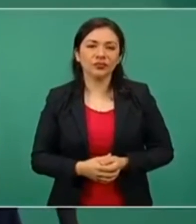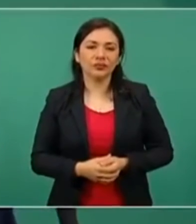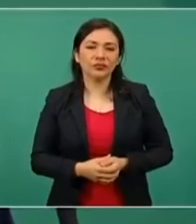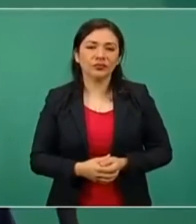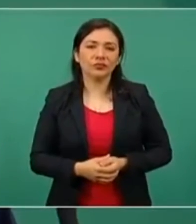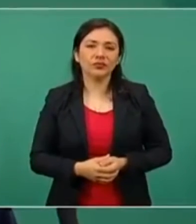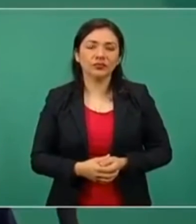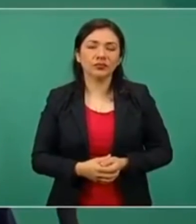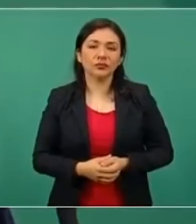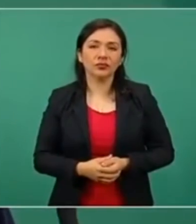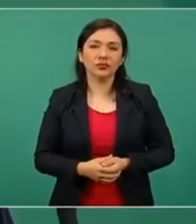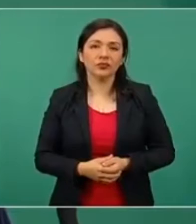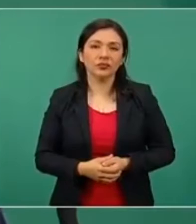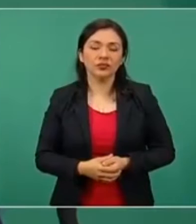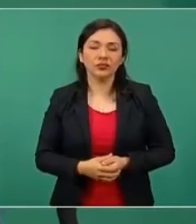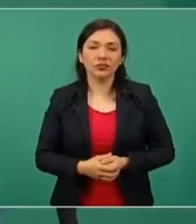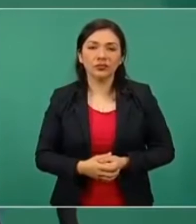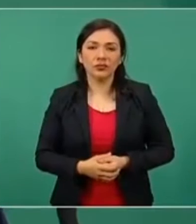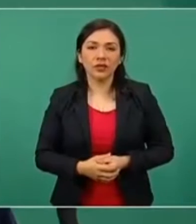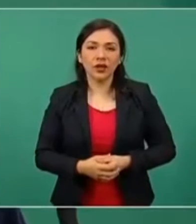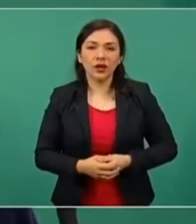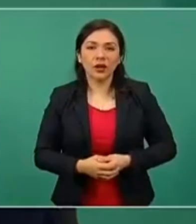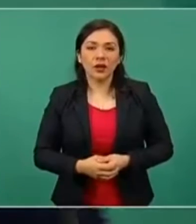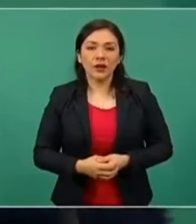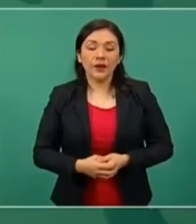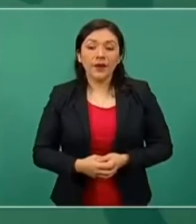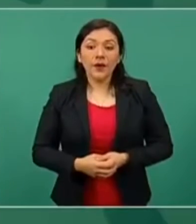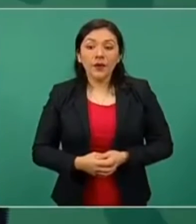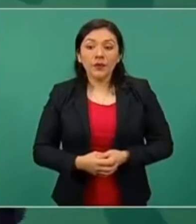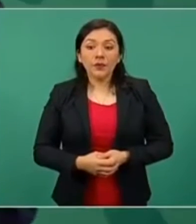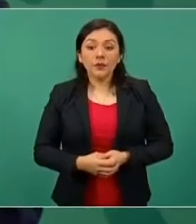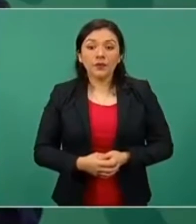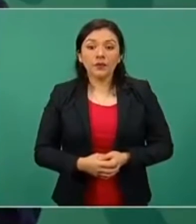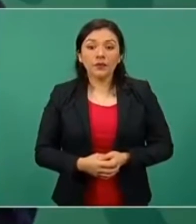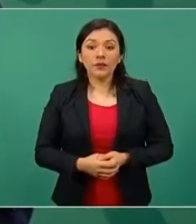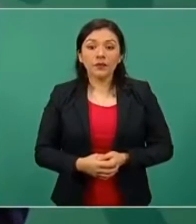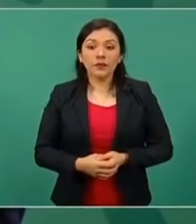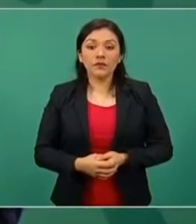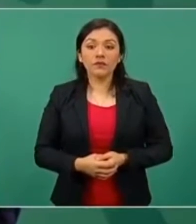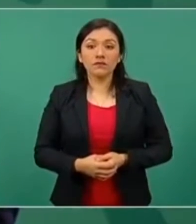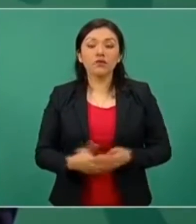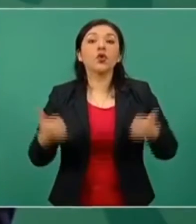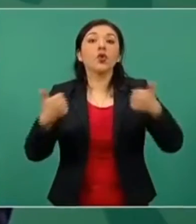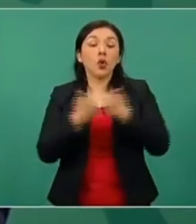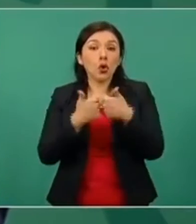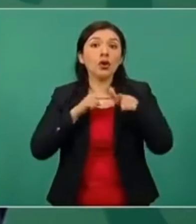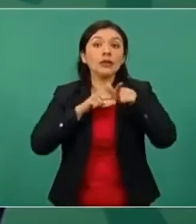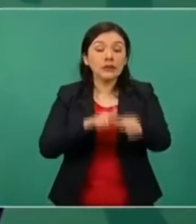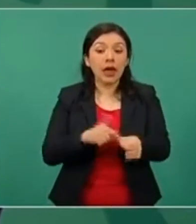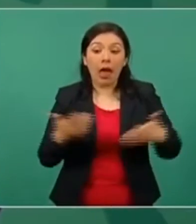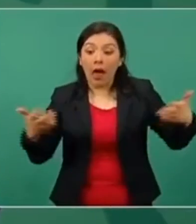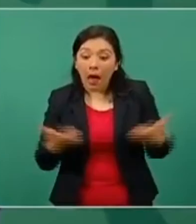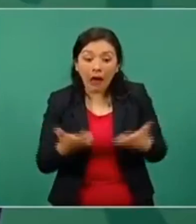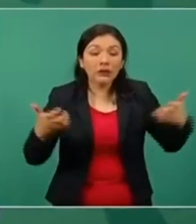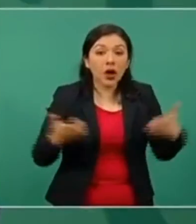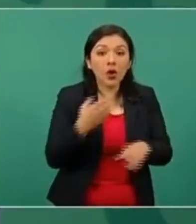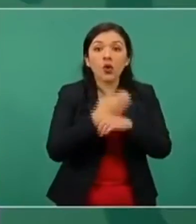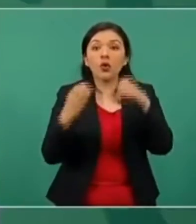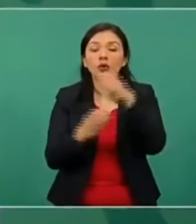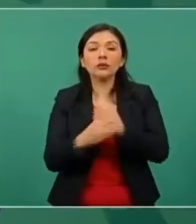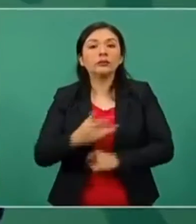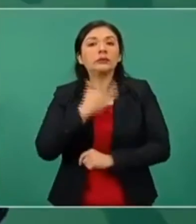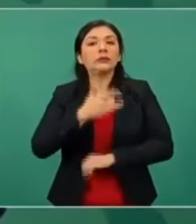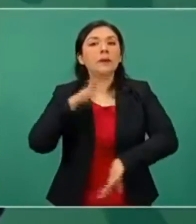dejar de actuar de manera responsable y